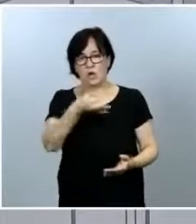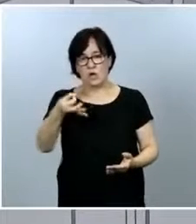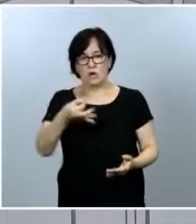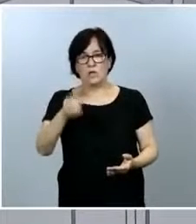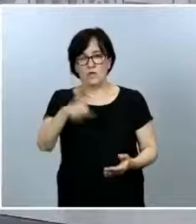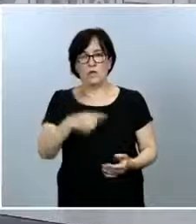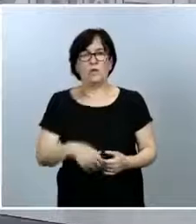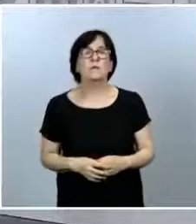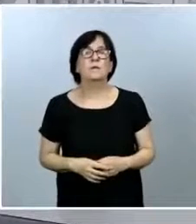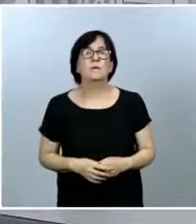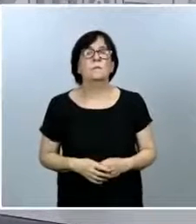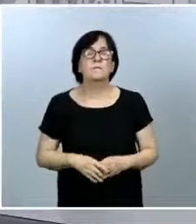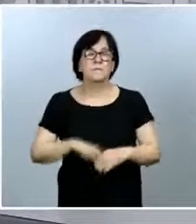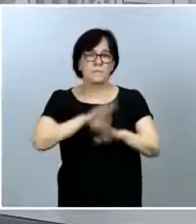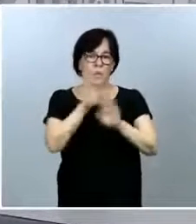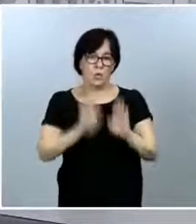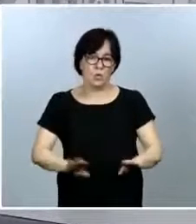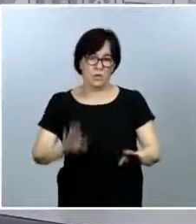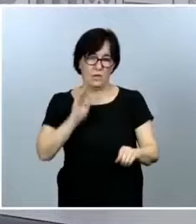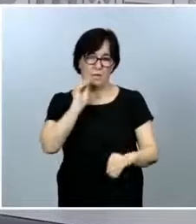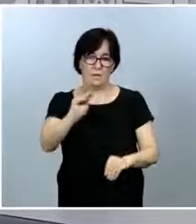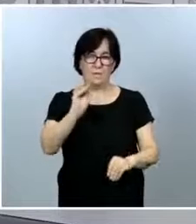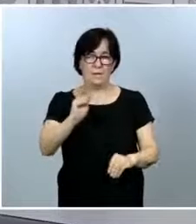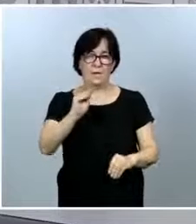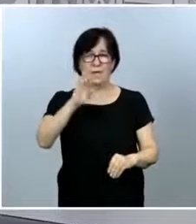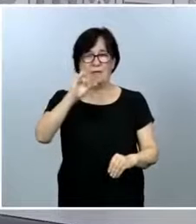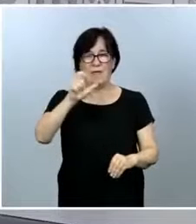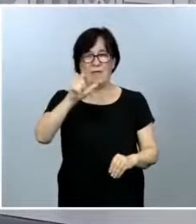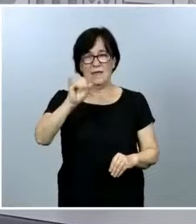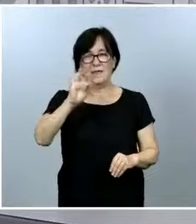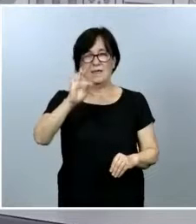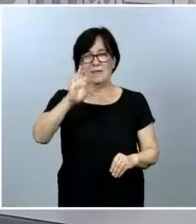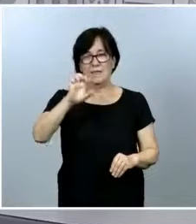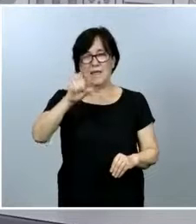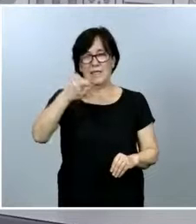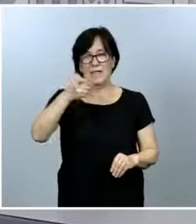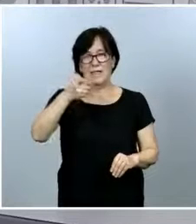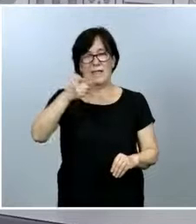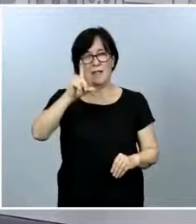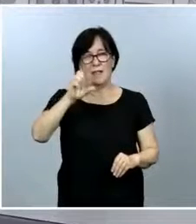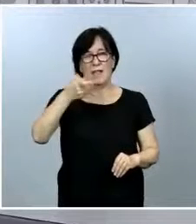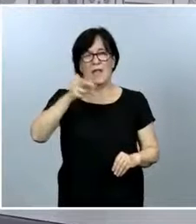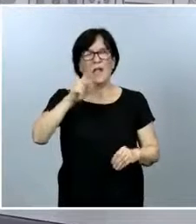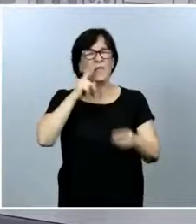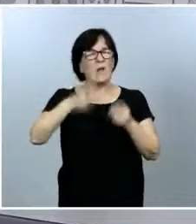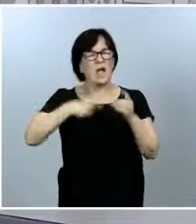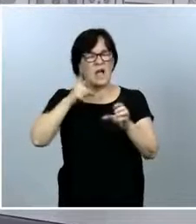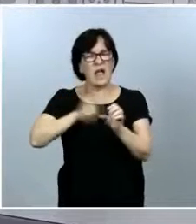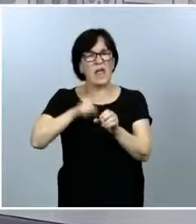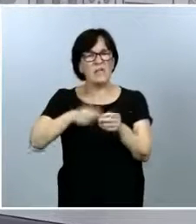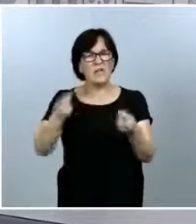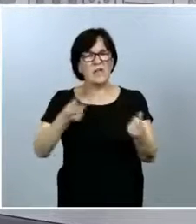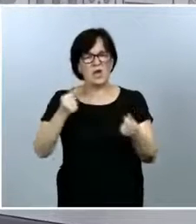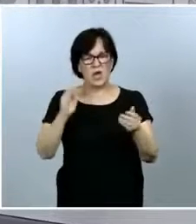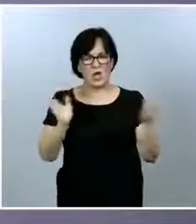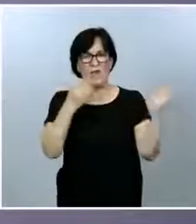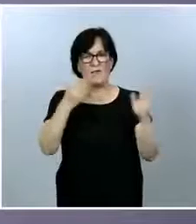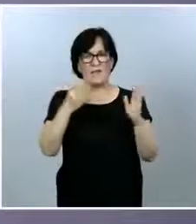eficacia o no. Una última pregunta que formula Daily Telegraph. ¿Por qué no figuran las discotecas en la última guía para la fase 3 cuando antes sí